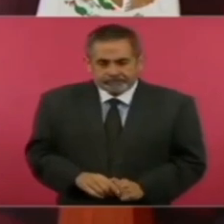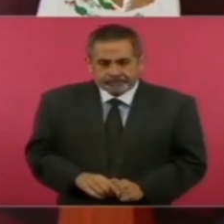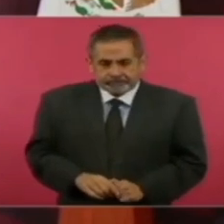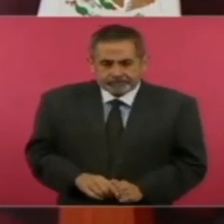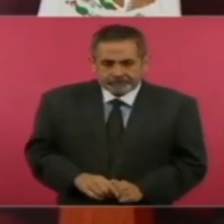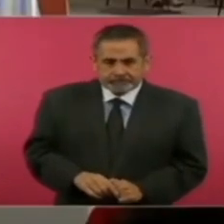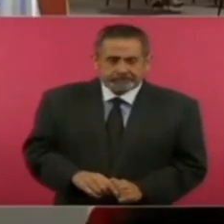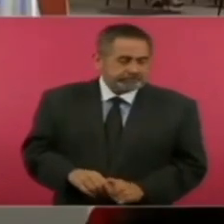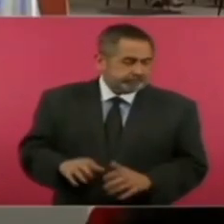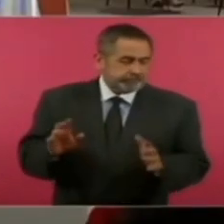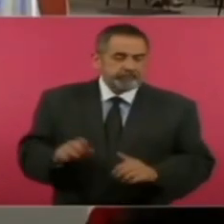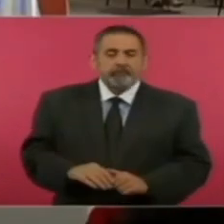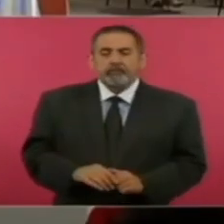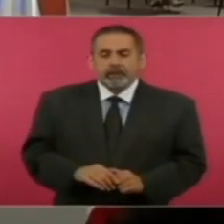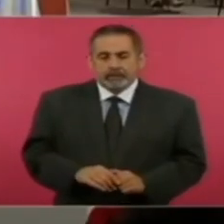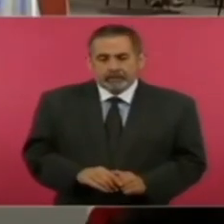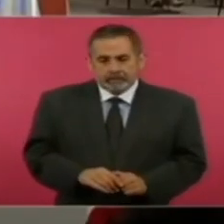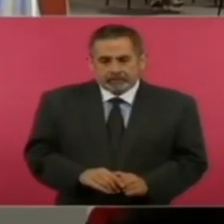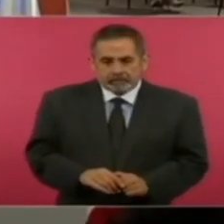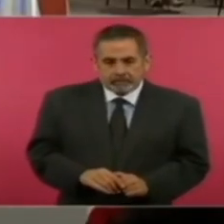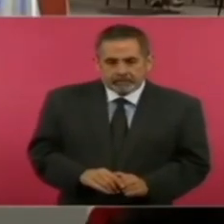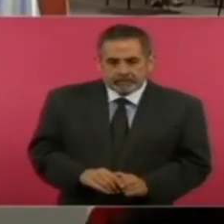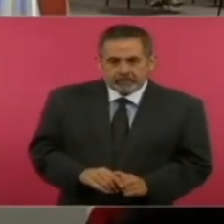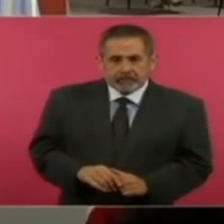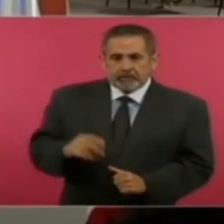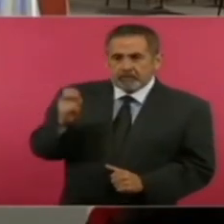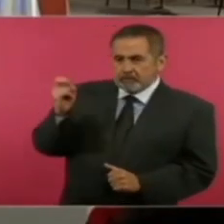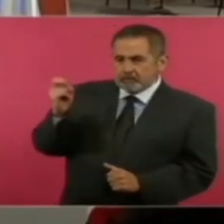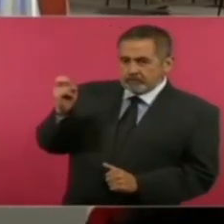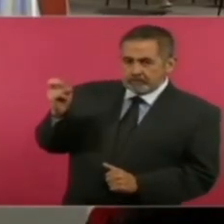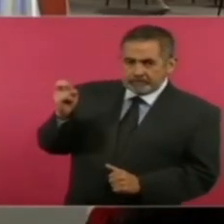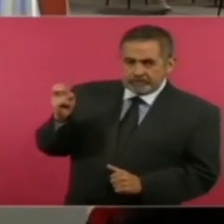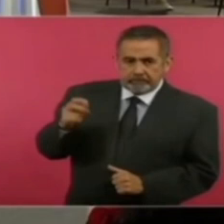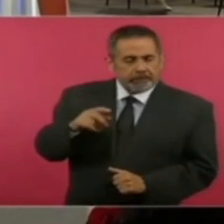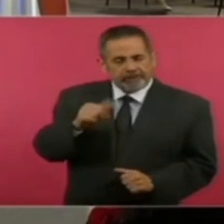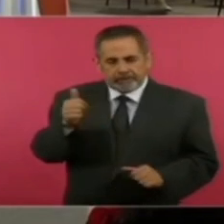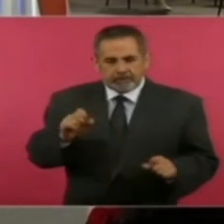pero bueno esto es otra